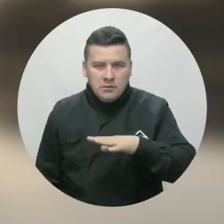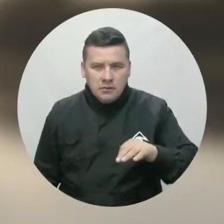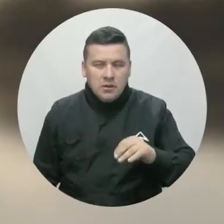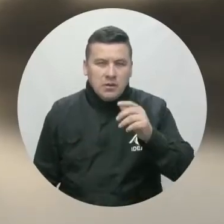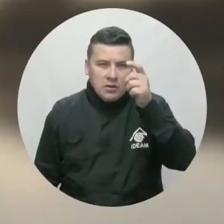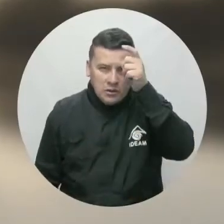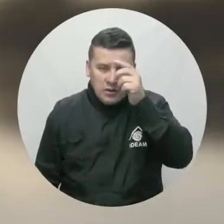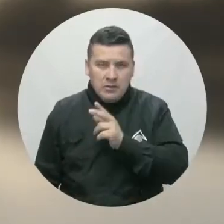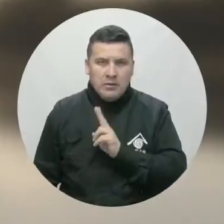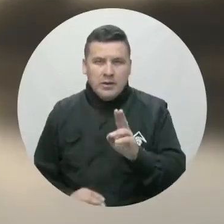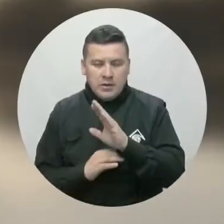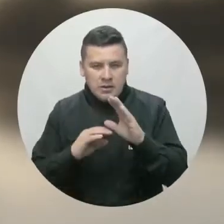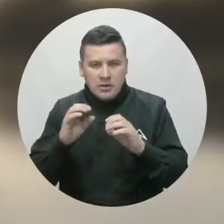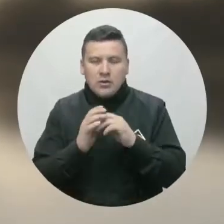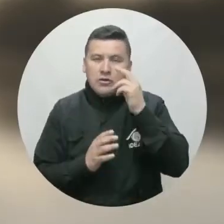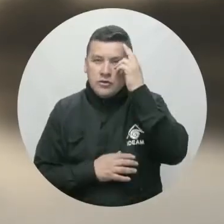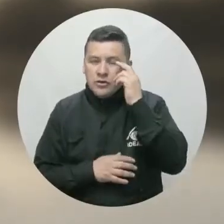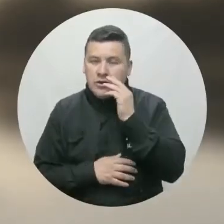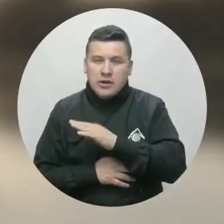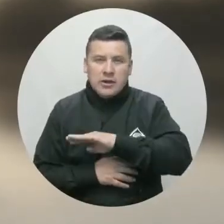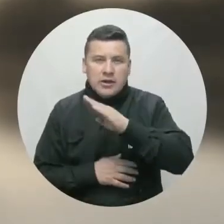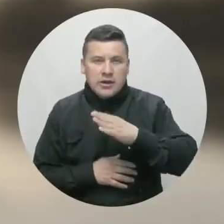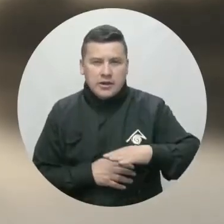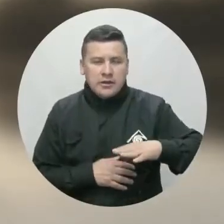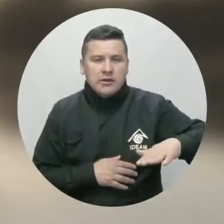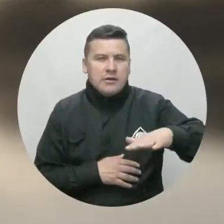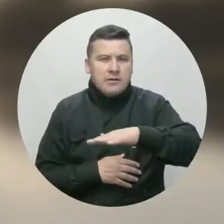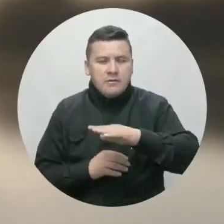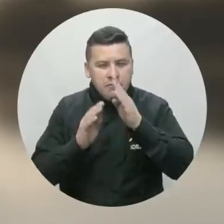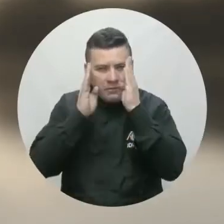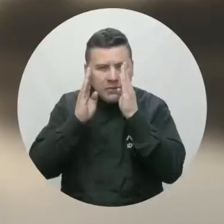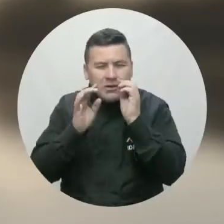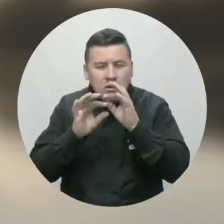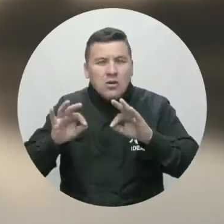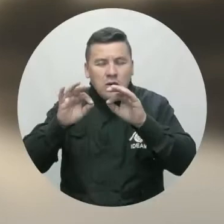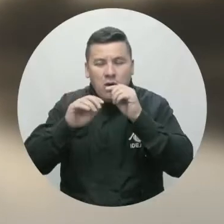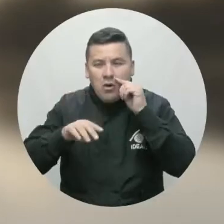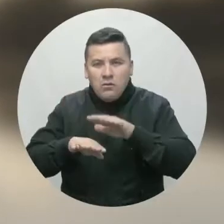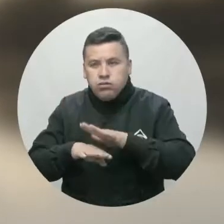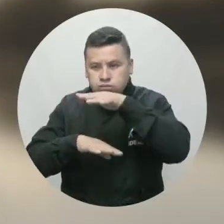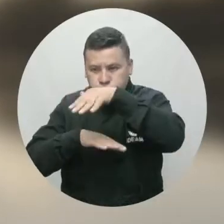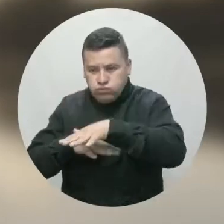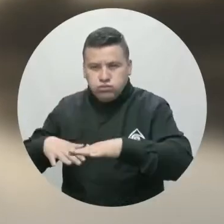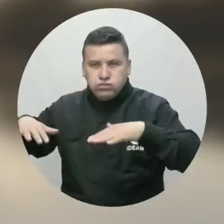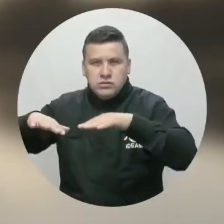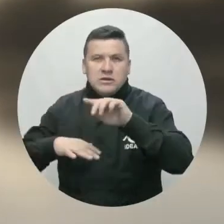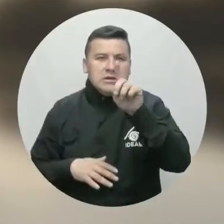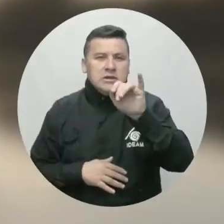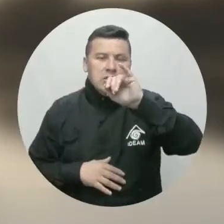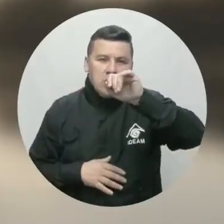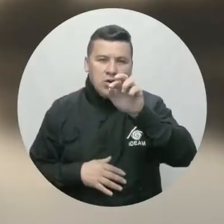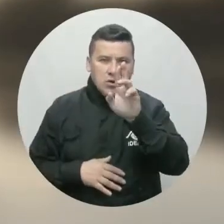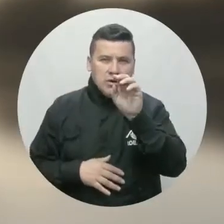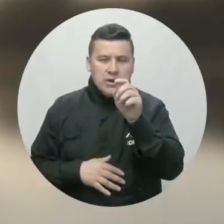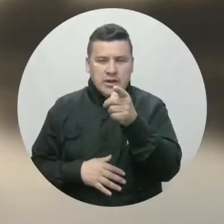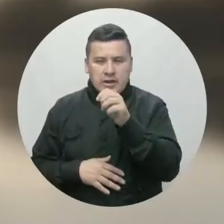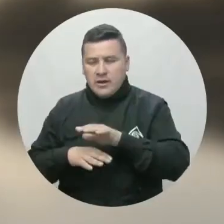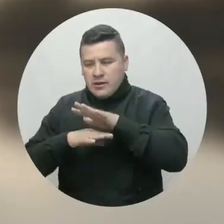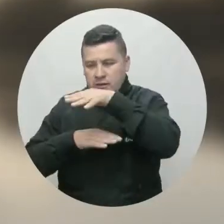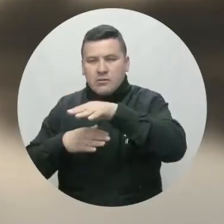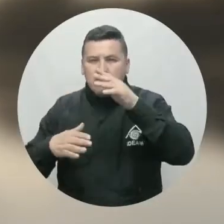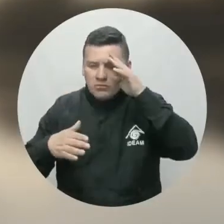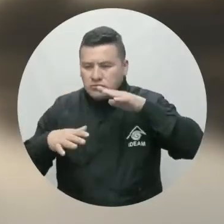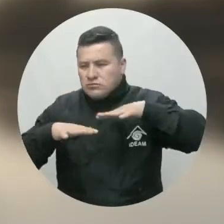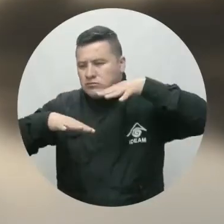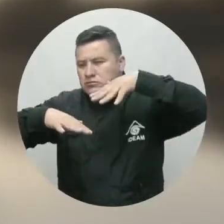y la Alerta roja por alta probabilidad de deslizamientos de tierra causados por las fuertes lluvias